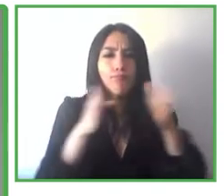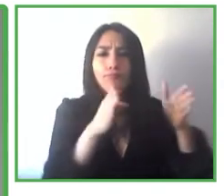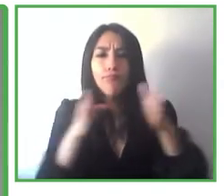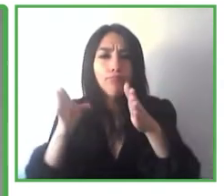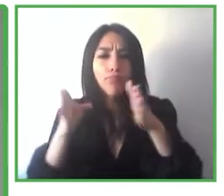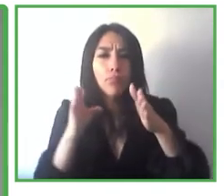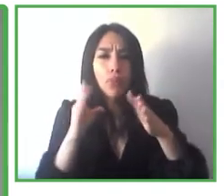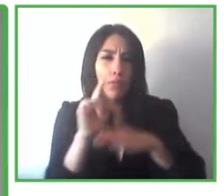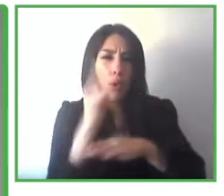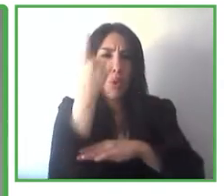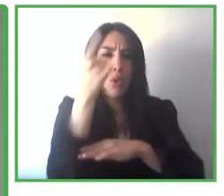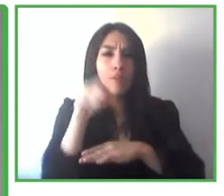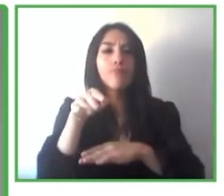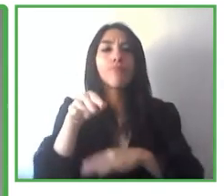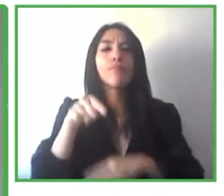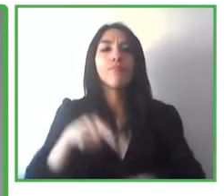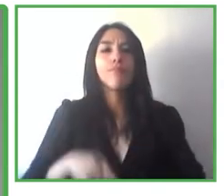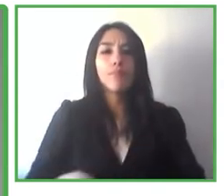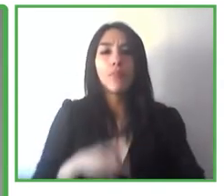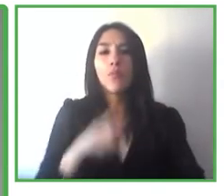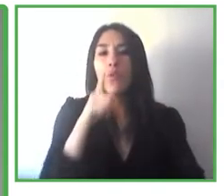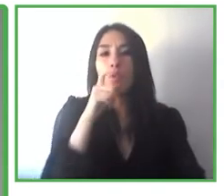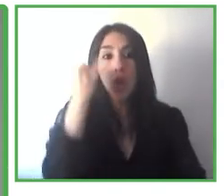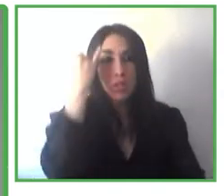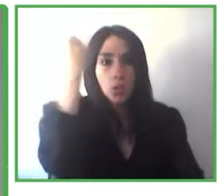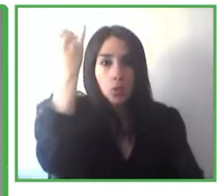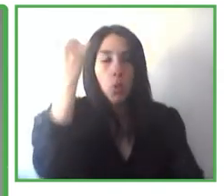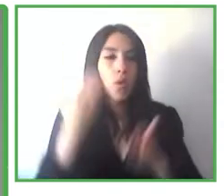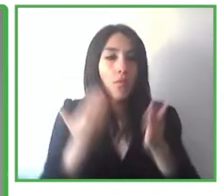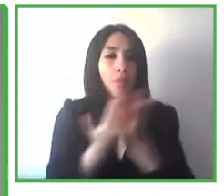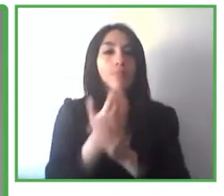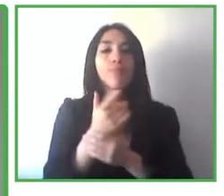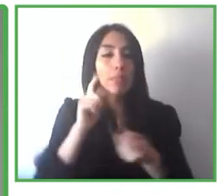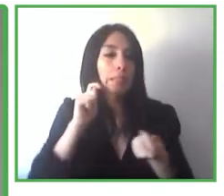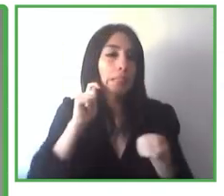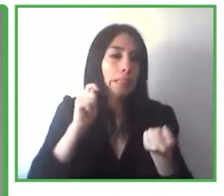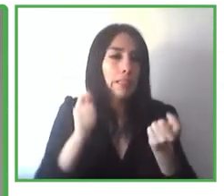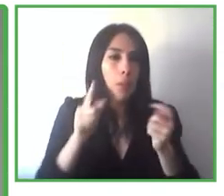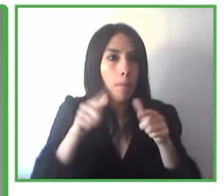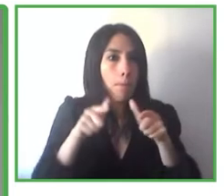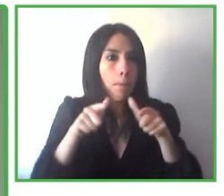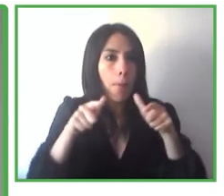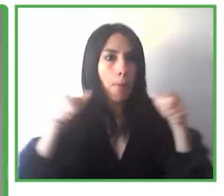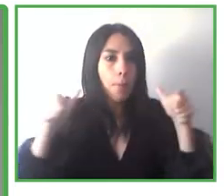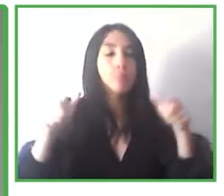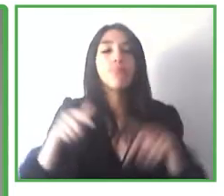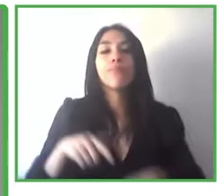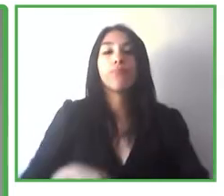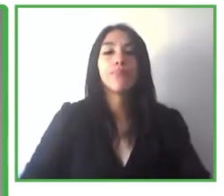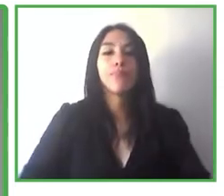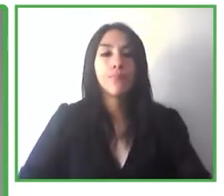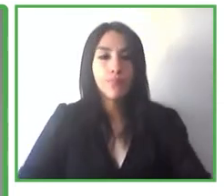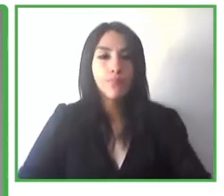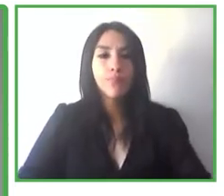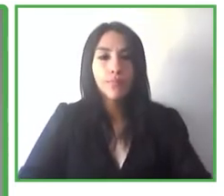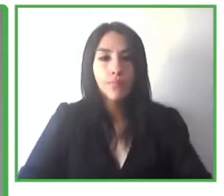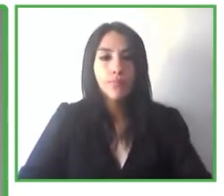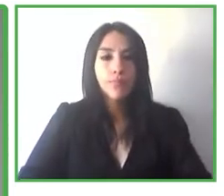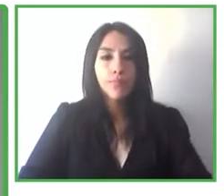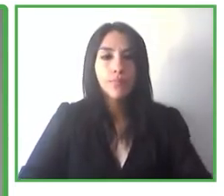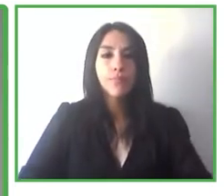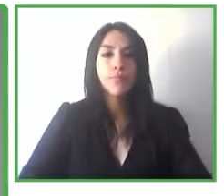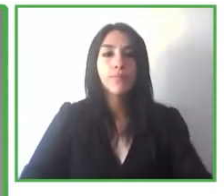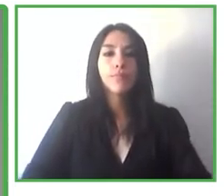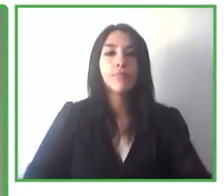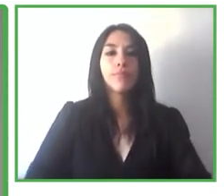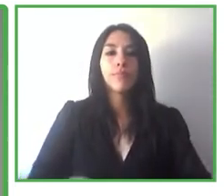una novedad radical tanto en su aplicación, sobre todo principalmente en su aplicación, no tanto en sus orígenes y